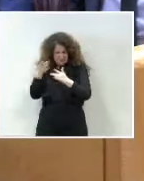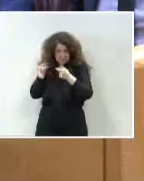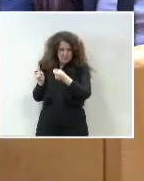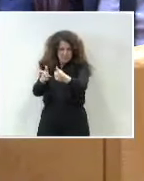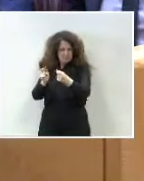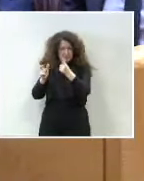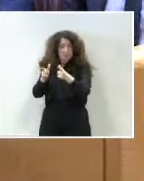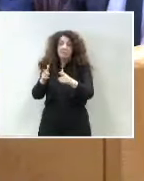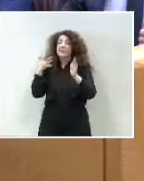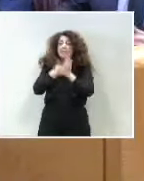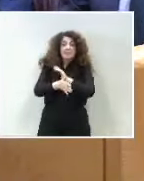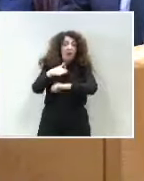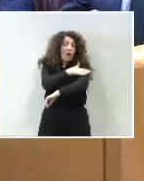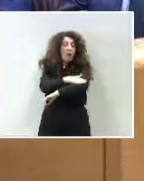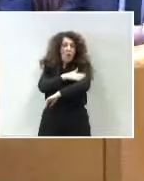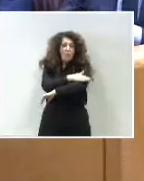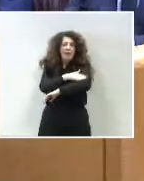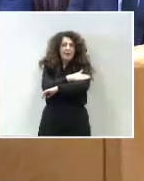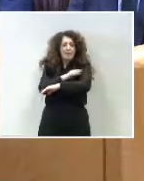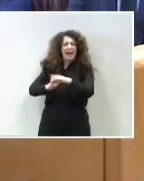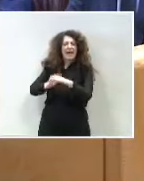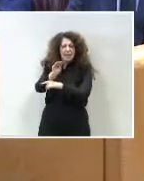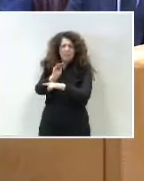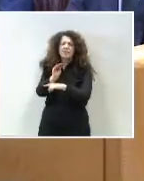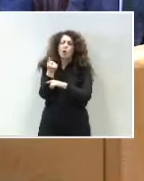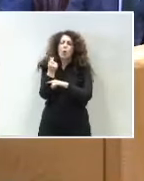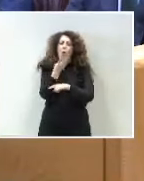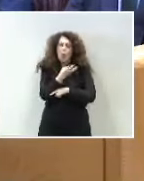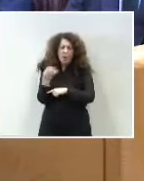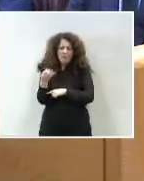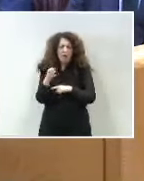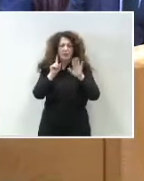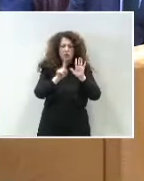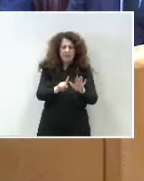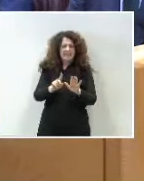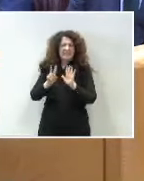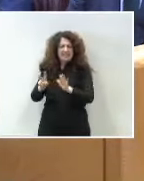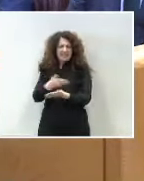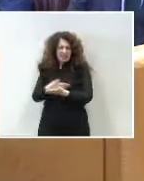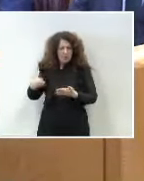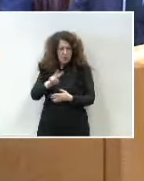va a aportar a estas dos una inversión de 467 millones de euros en total.